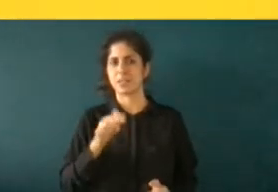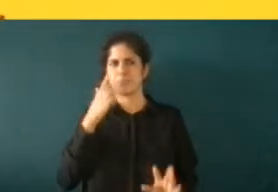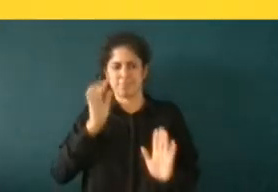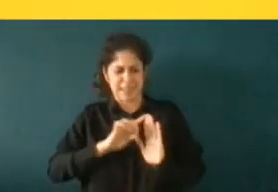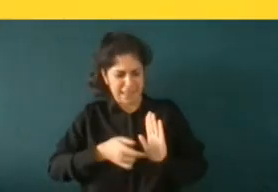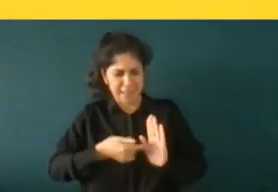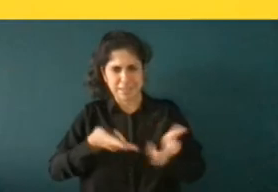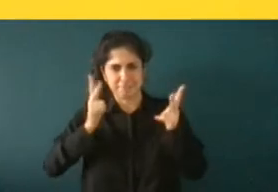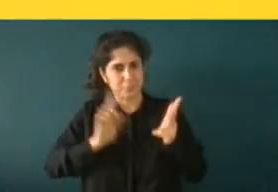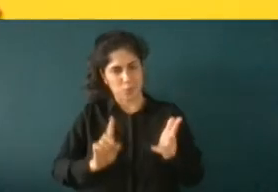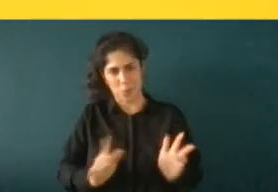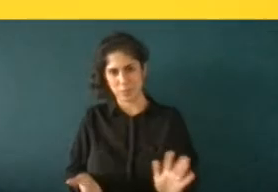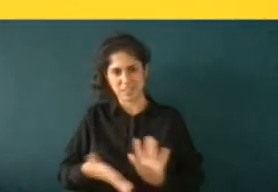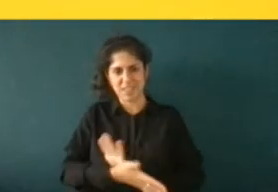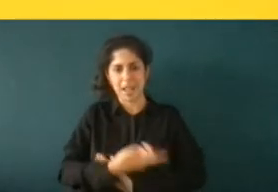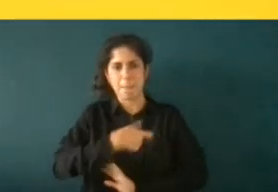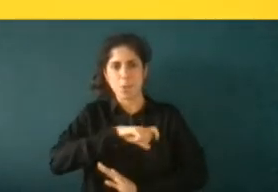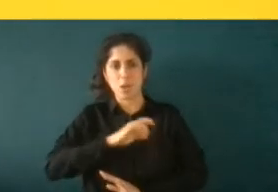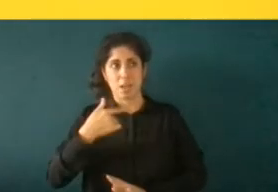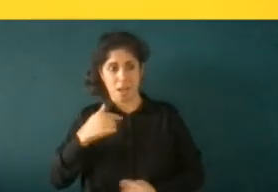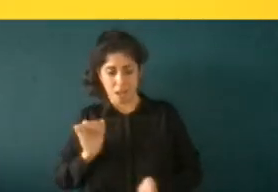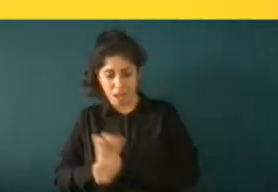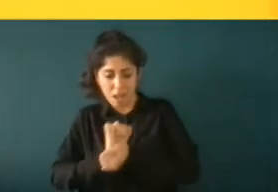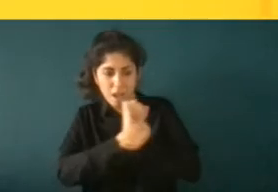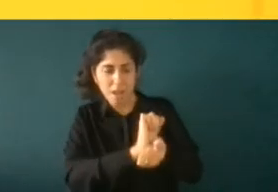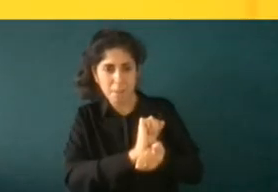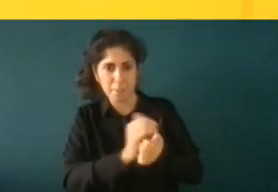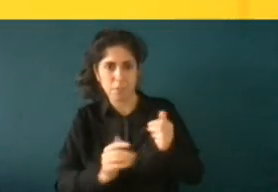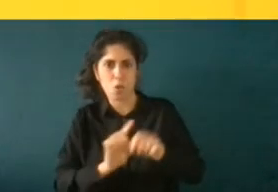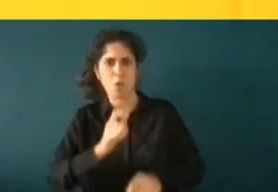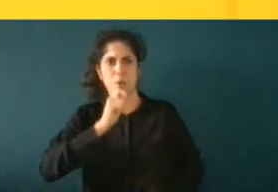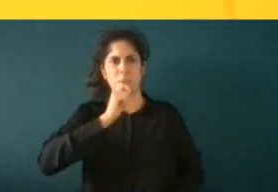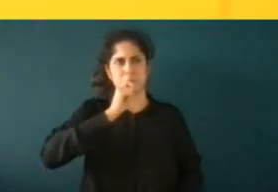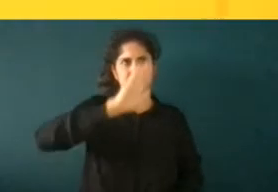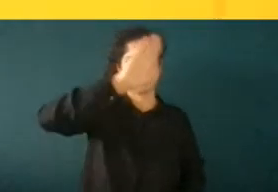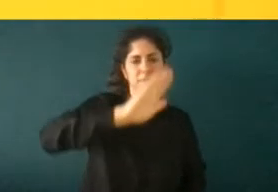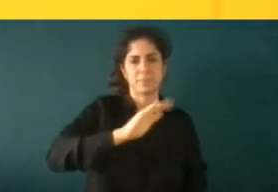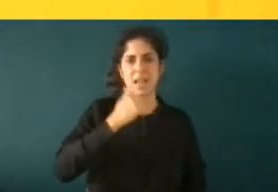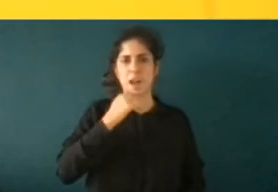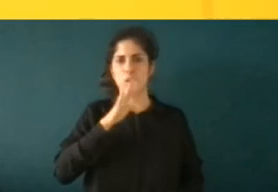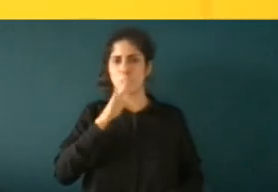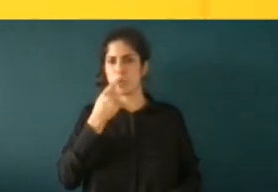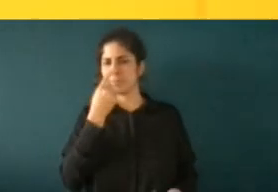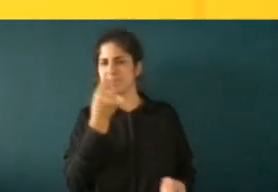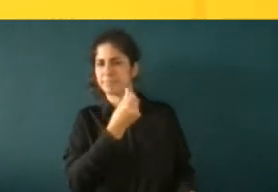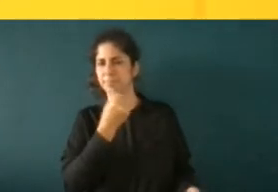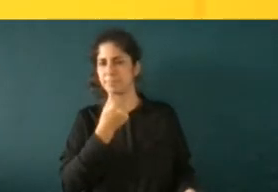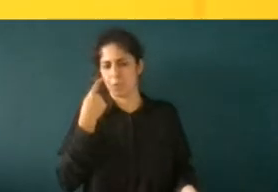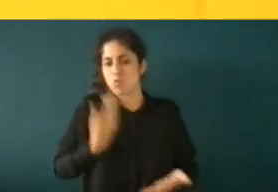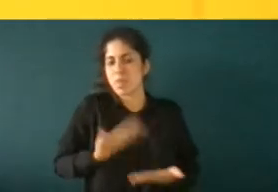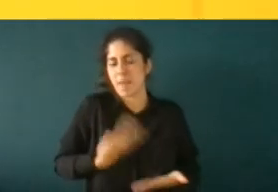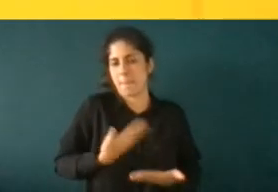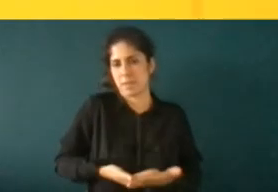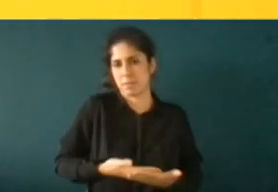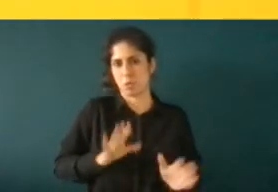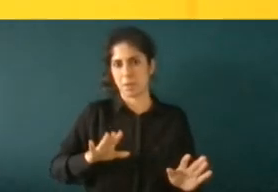policía no te puede parar si no tiene una sospecha fundamentada no me puedes parar por la calle porque me ves un